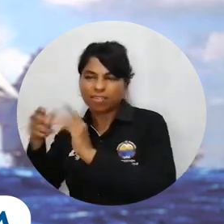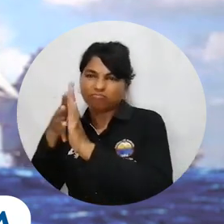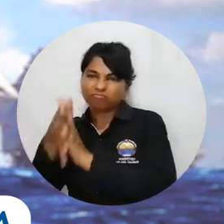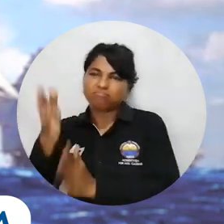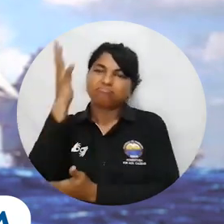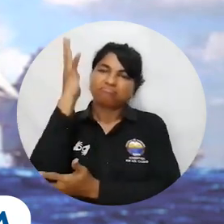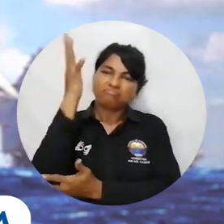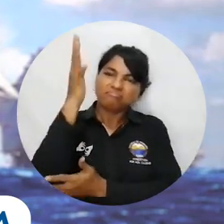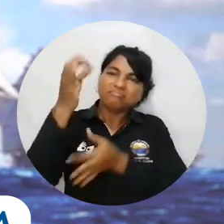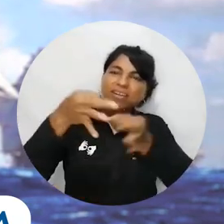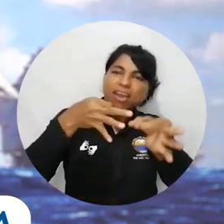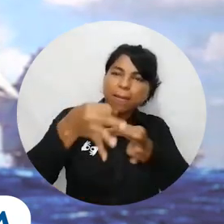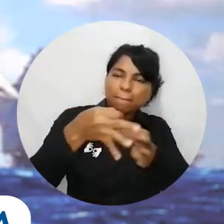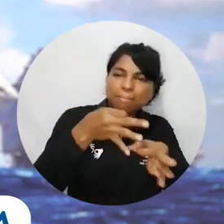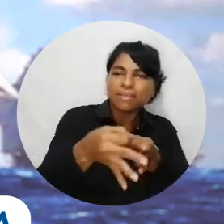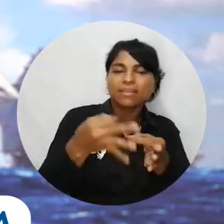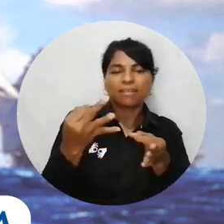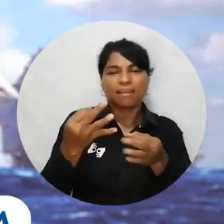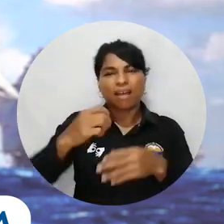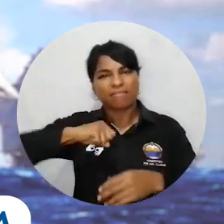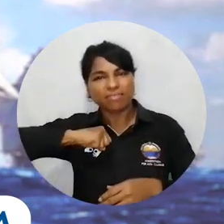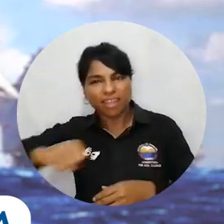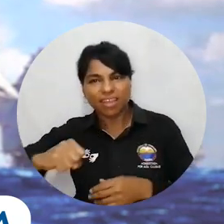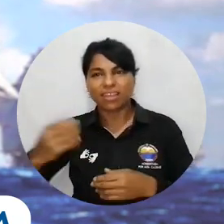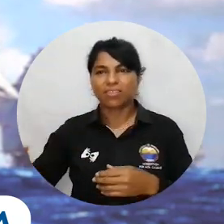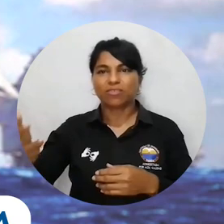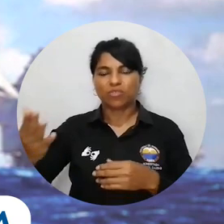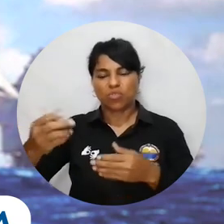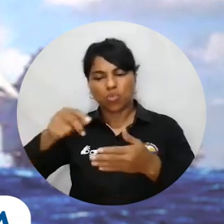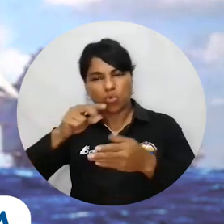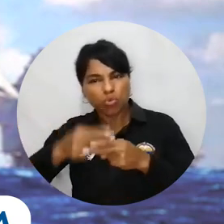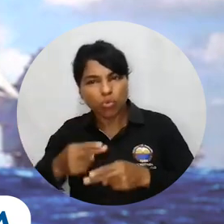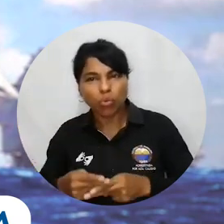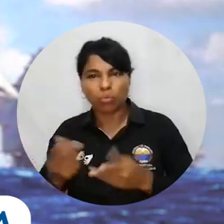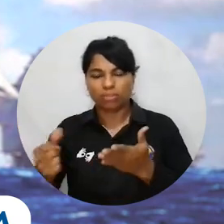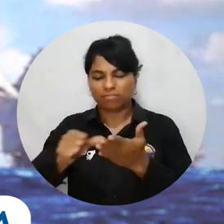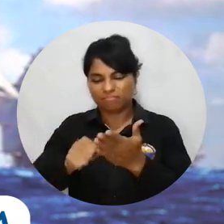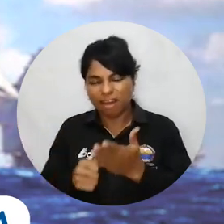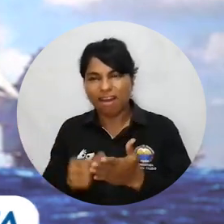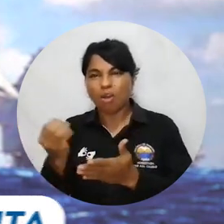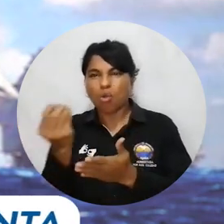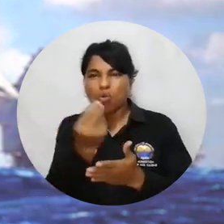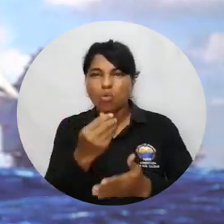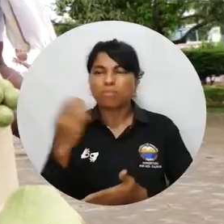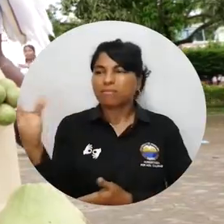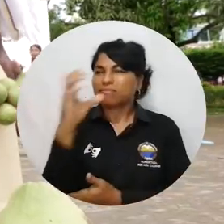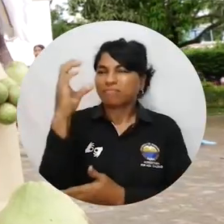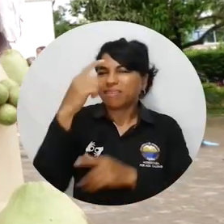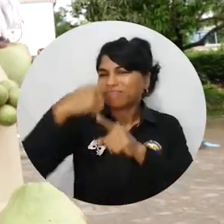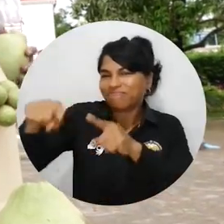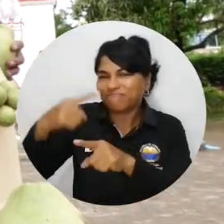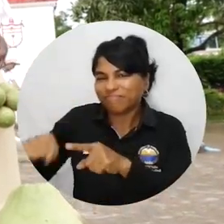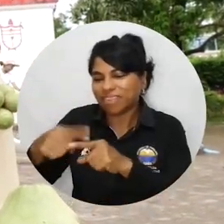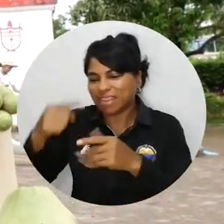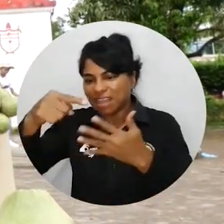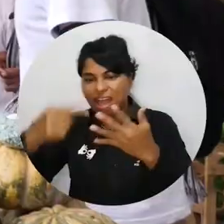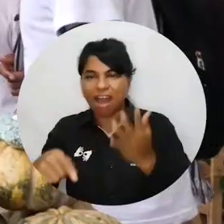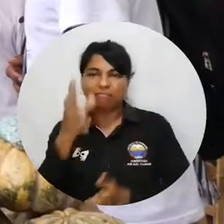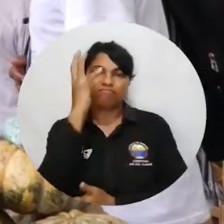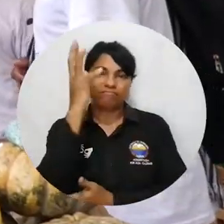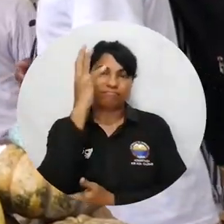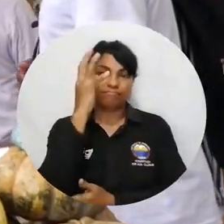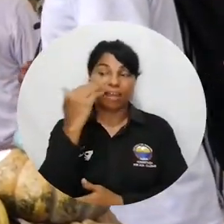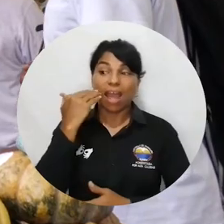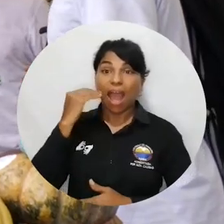ejercer esa promoción y protección de los derechos que se nos ha conferido. Una cultura de buenas